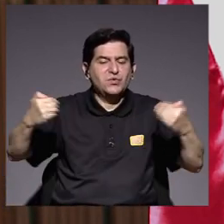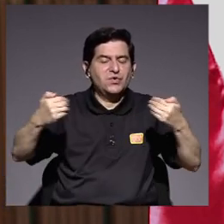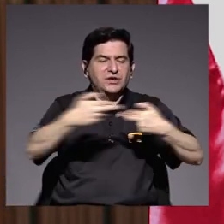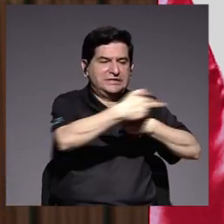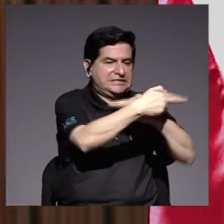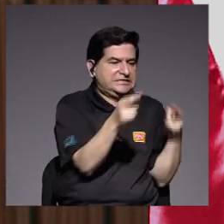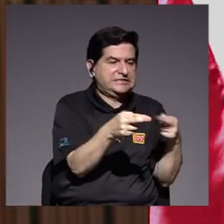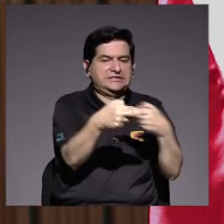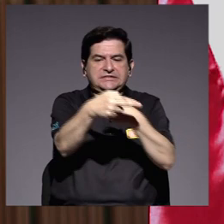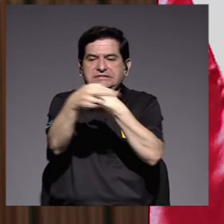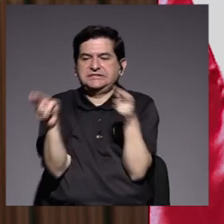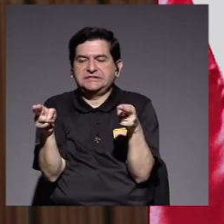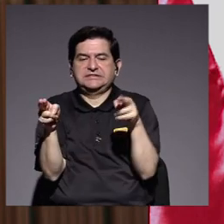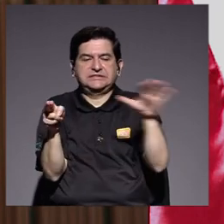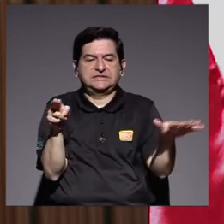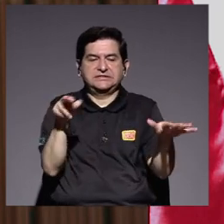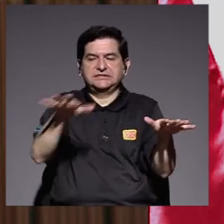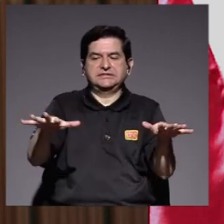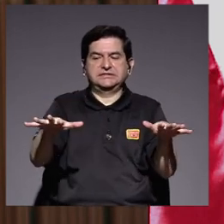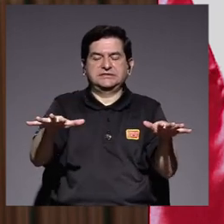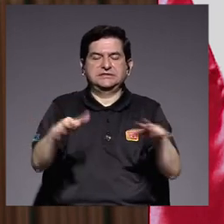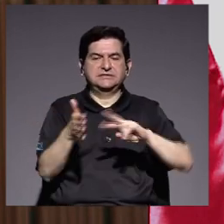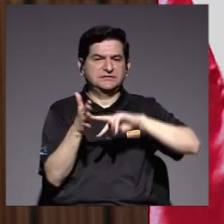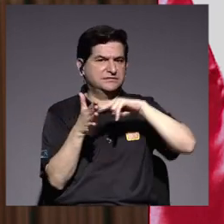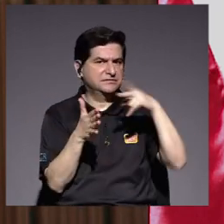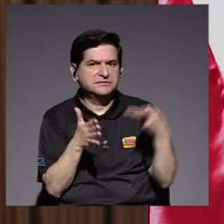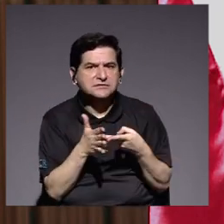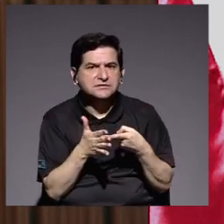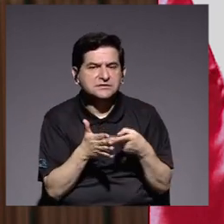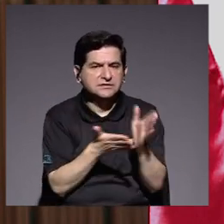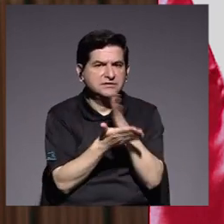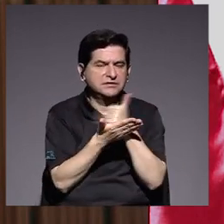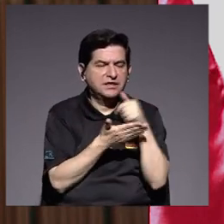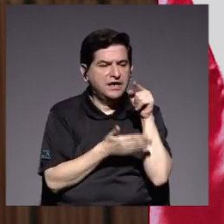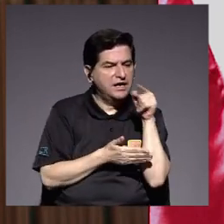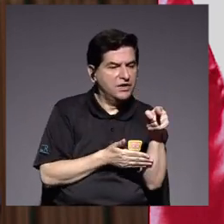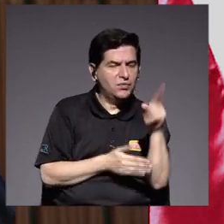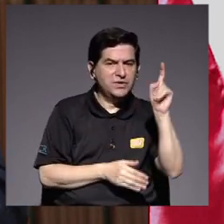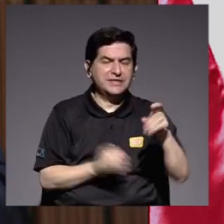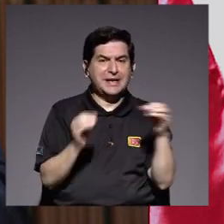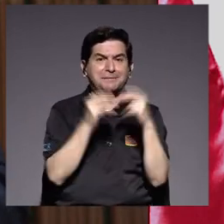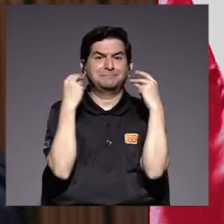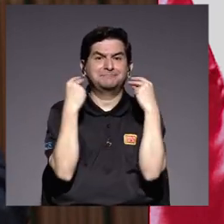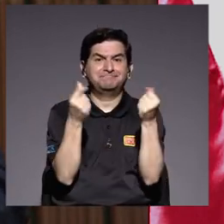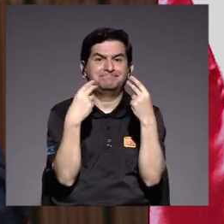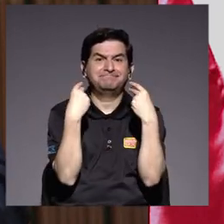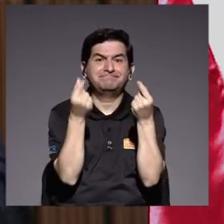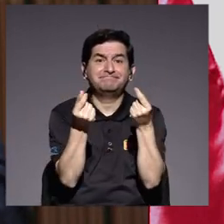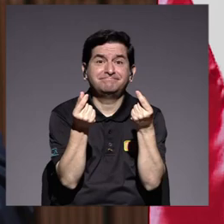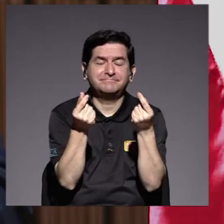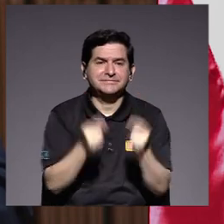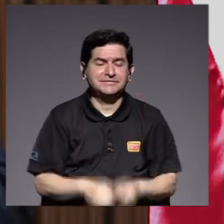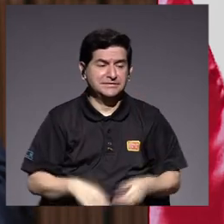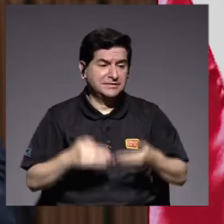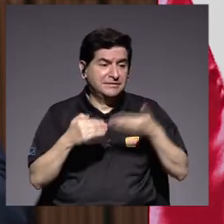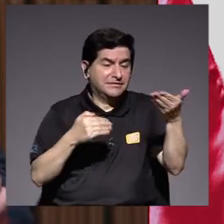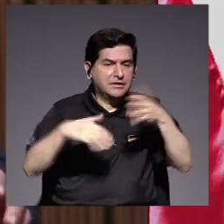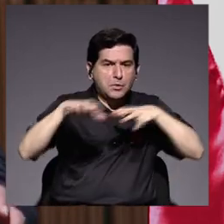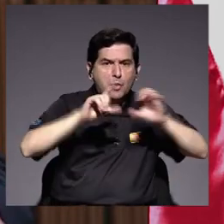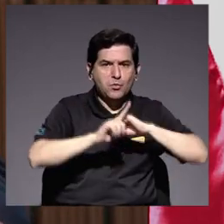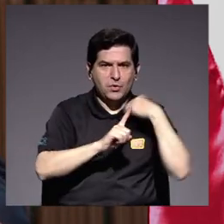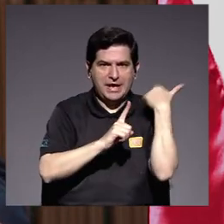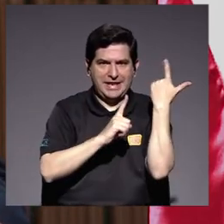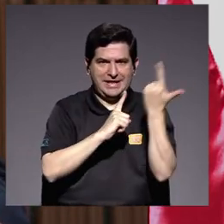regiones y ello redunda en que algunas de ellas requieren con mayor urgencia factores de movilidad